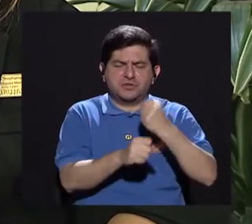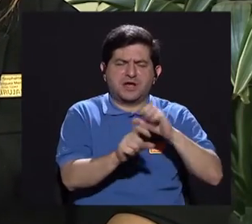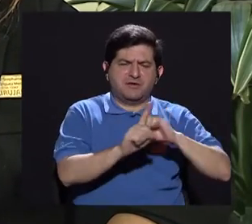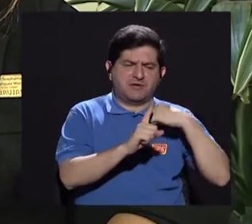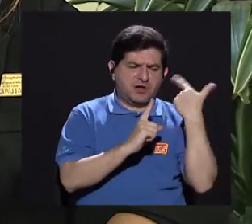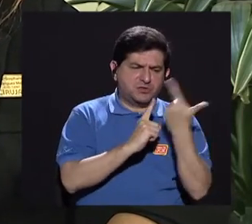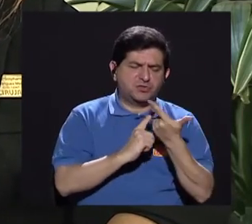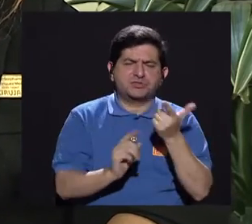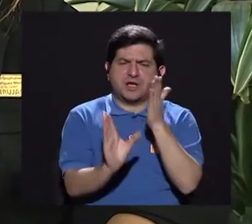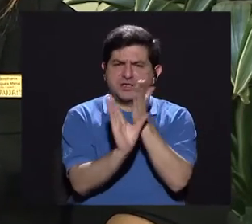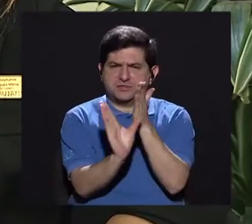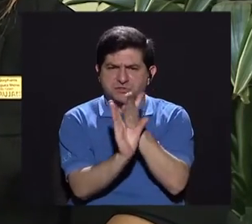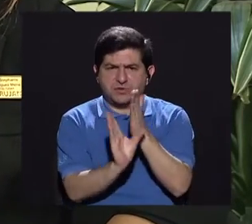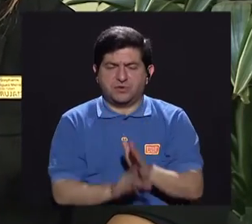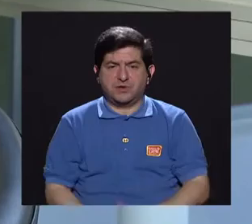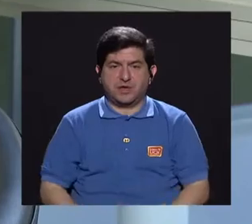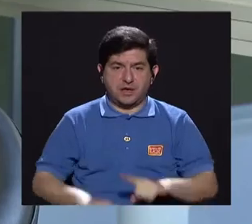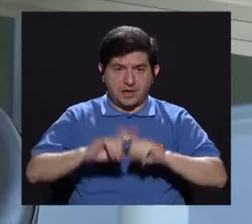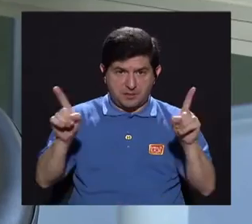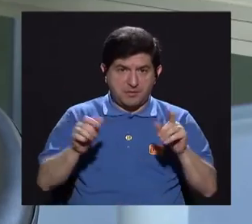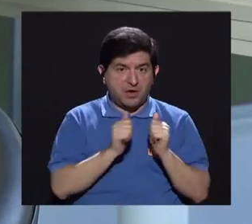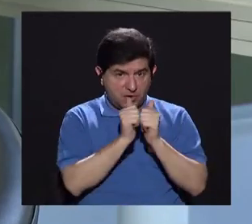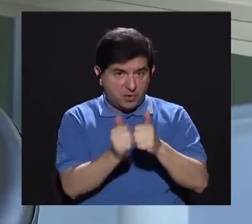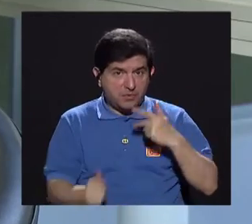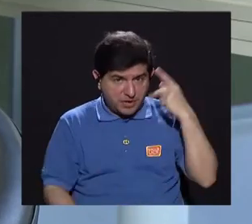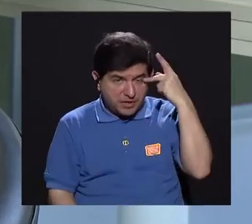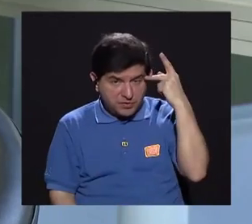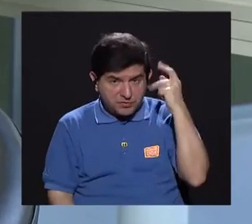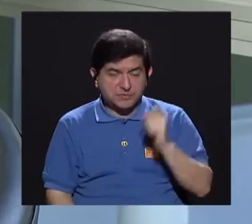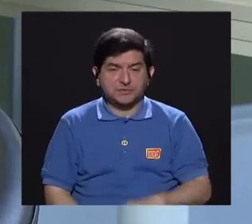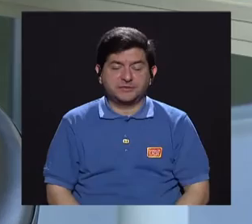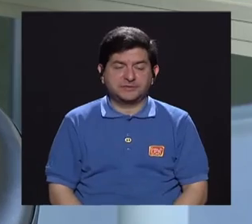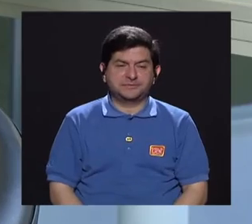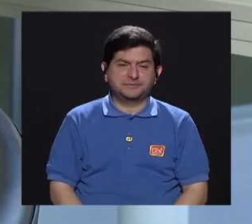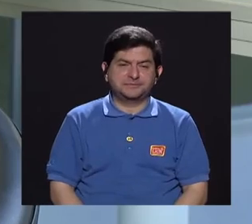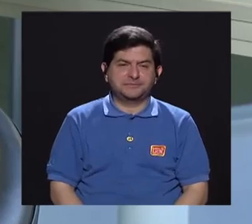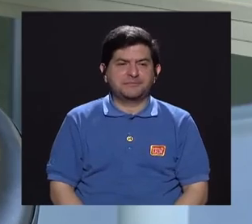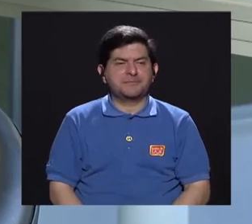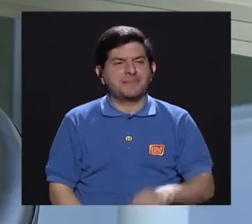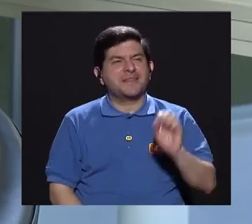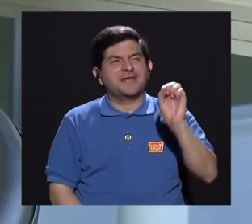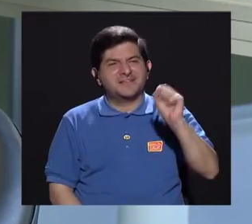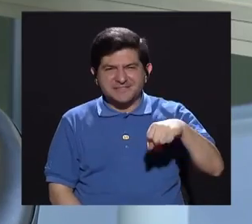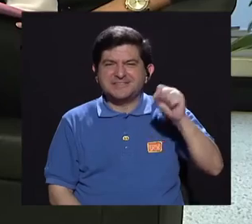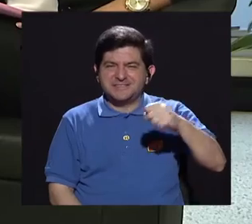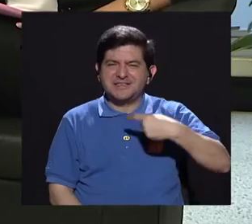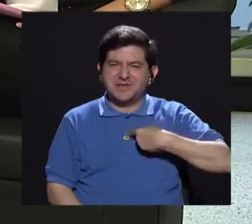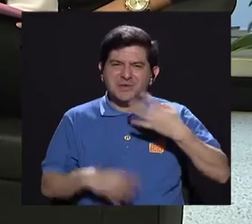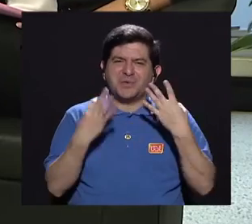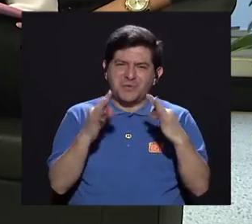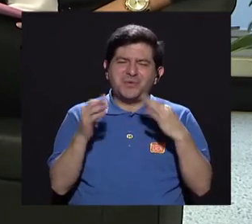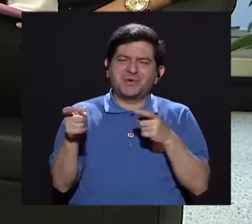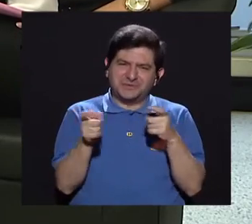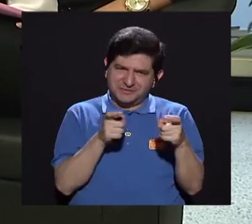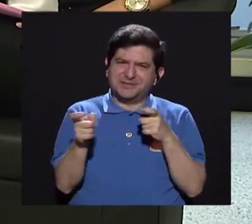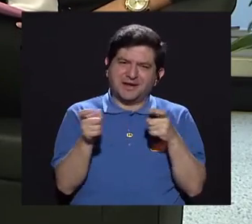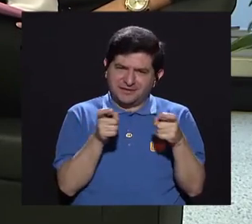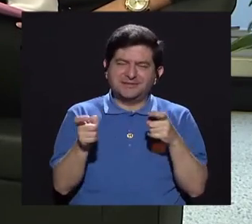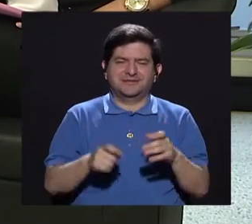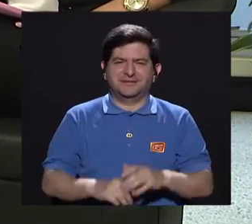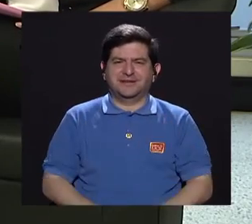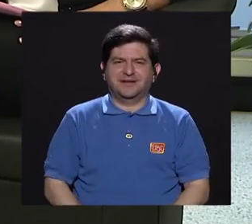psicología y... Pero si se aborda ahí con los padres también. Sí, pues sí, ¿verdad? Uno trata de manejarlo